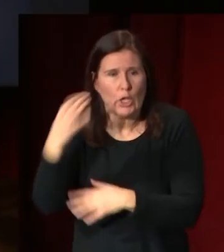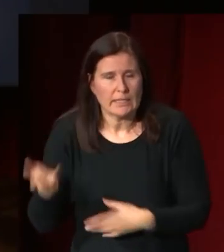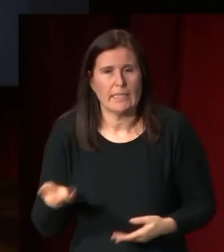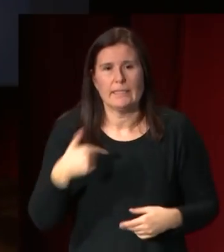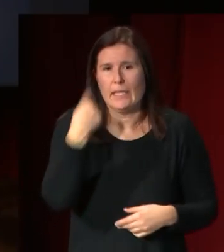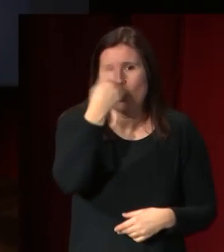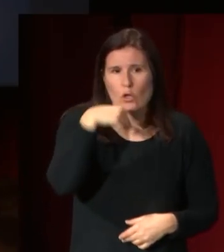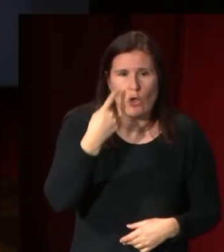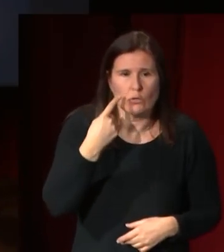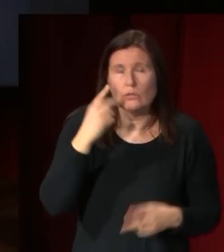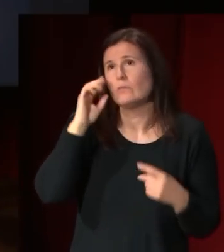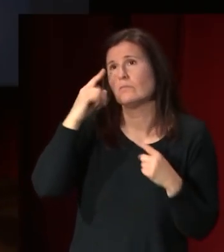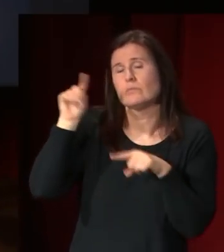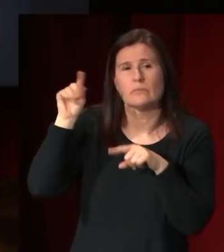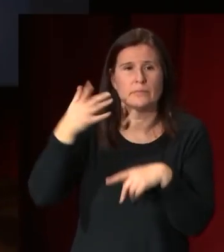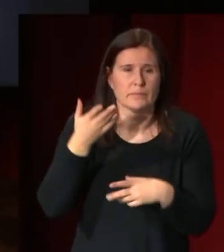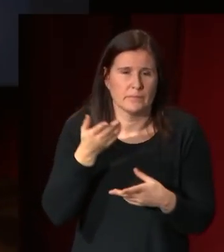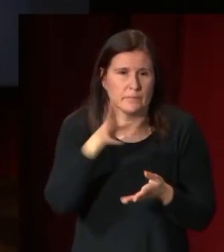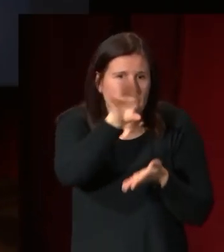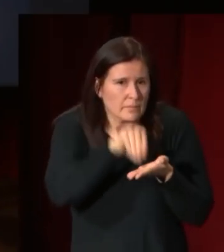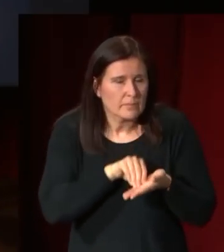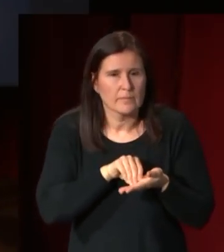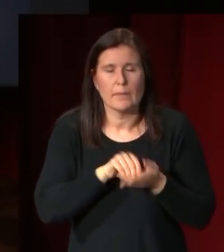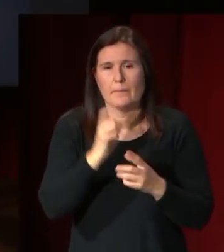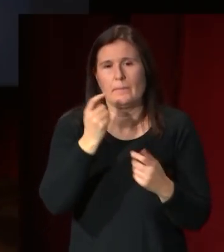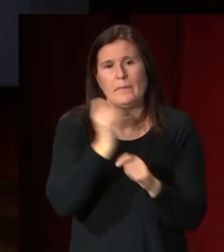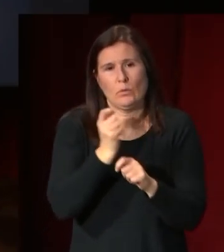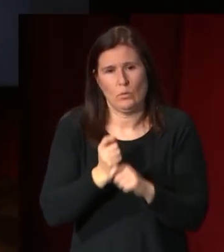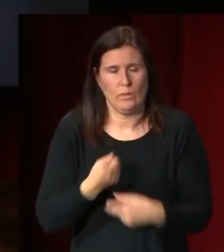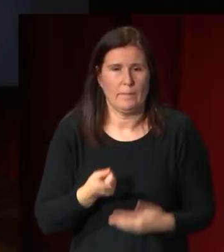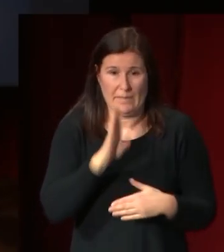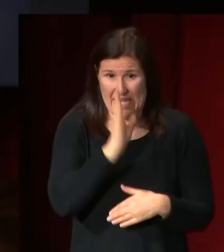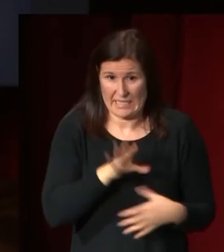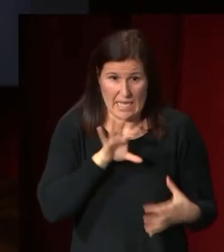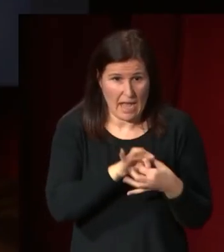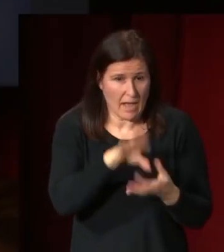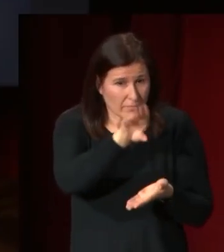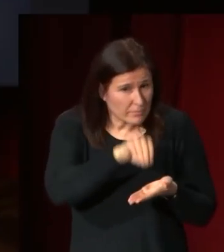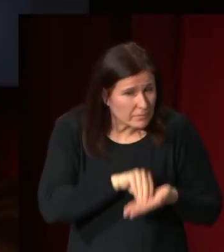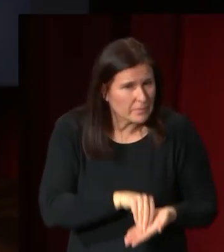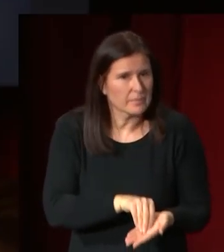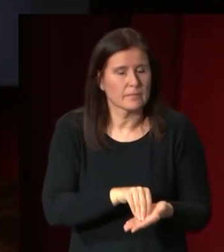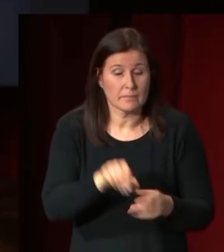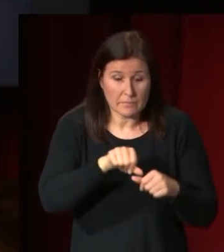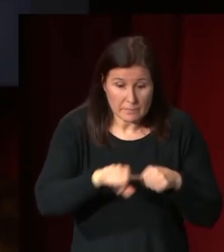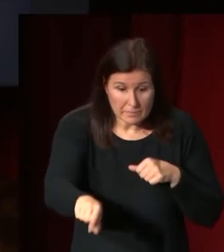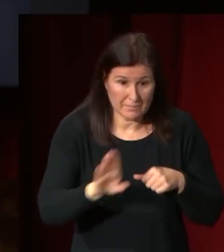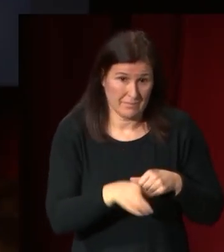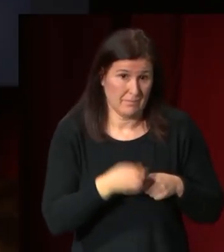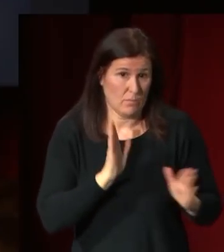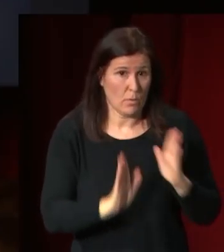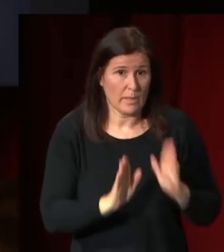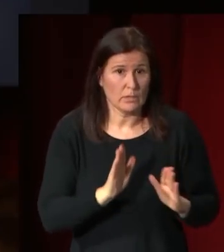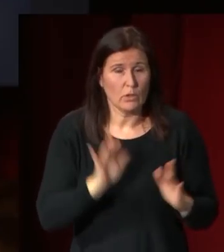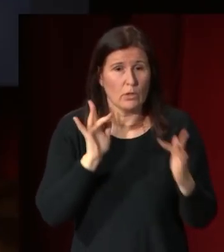distante ideal tomado de la escultura clásica a partir de ese momento la relación con con